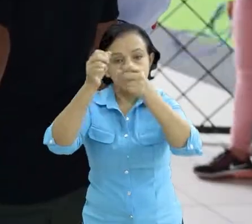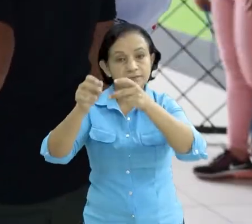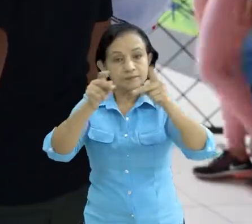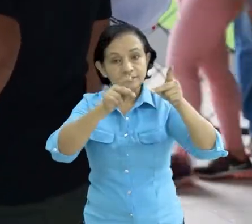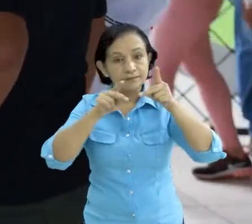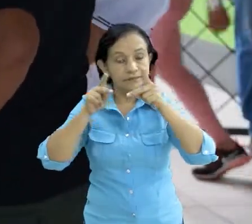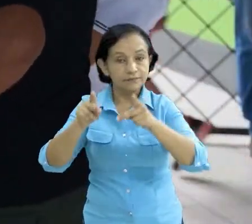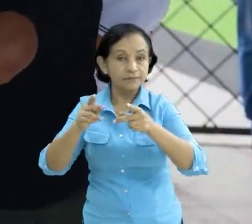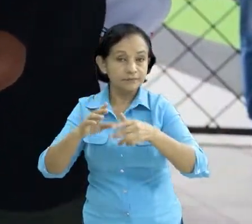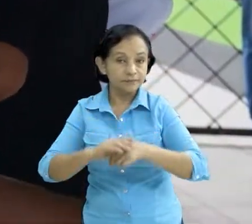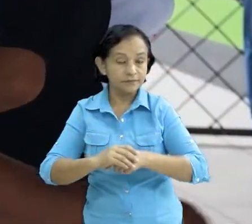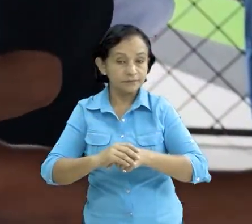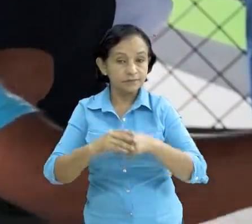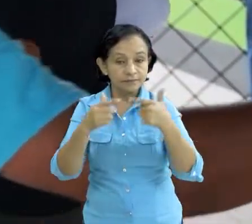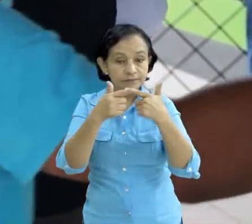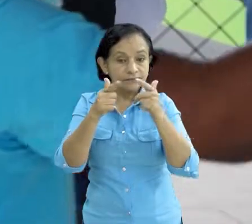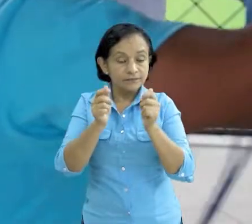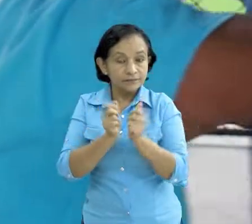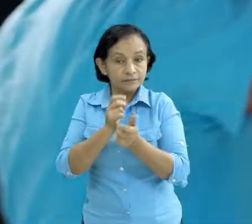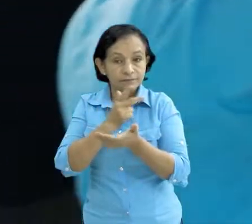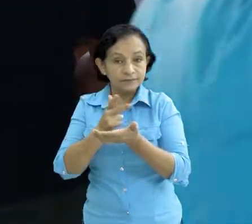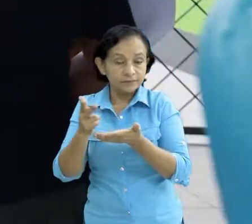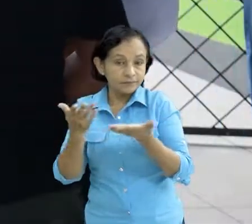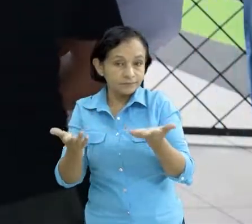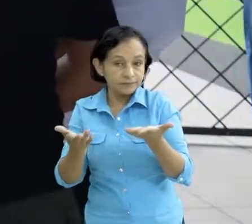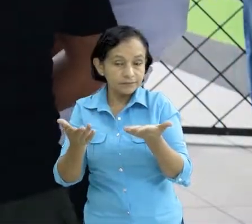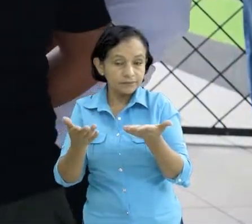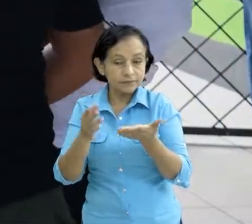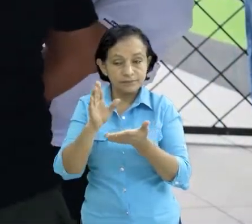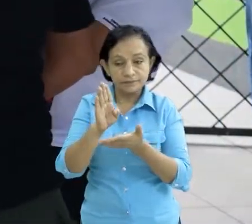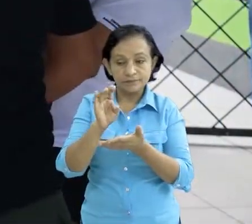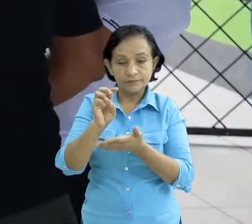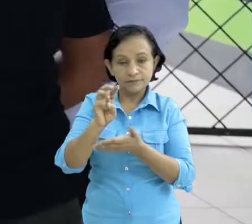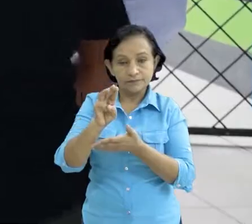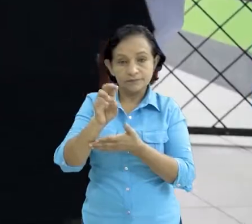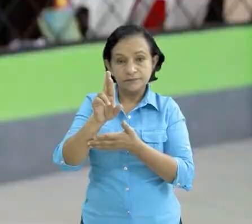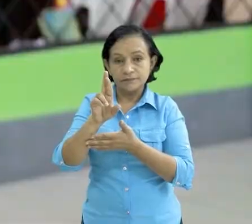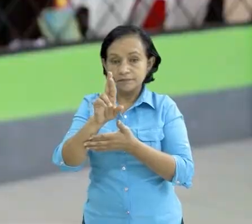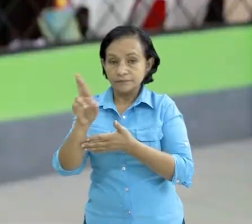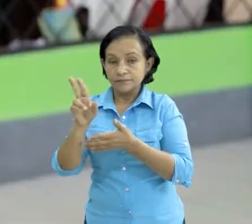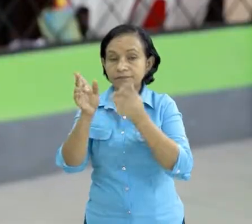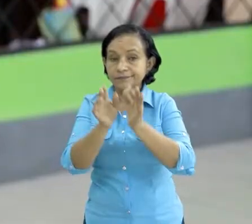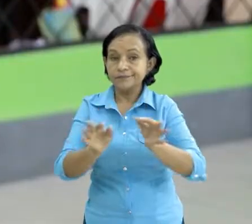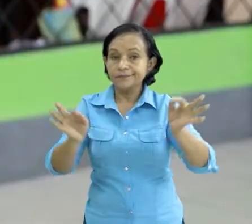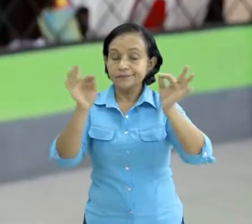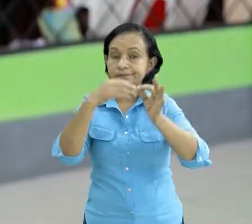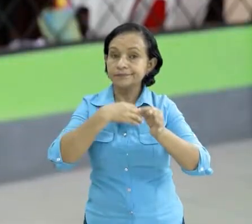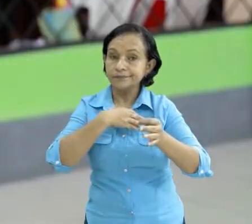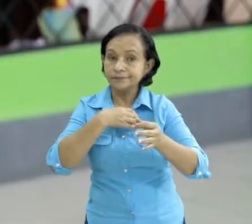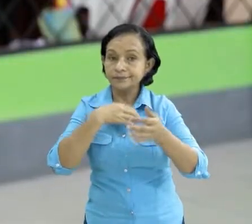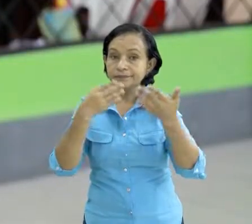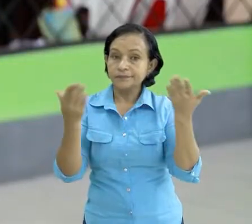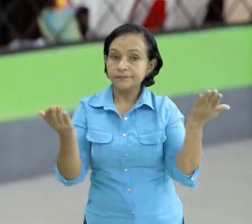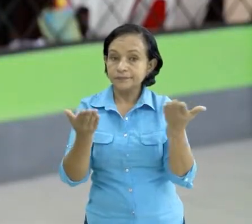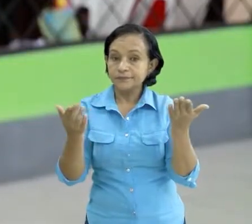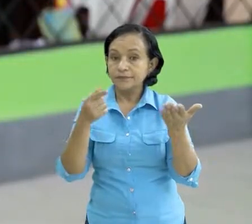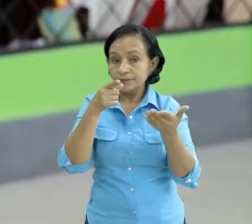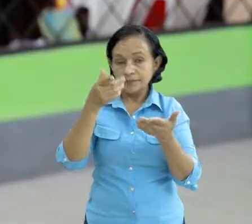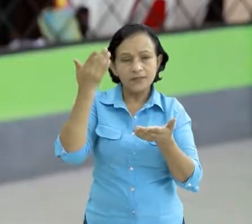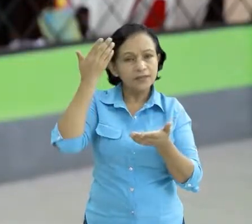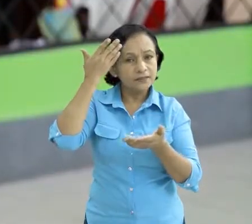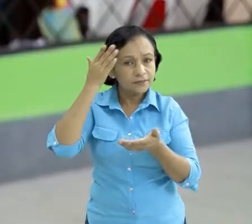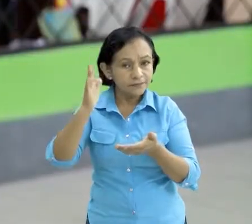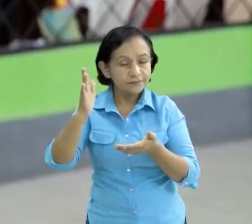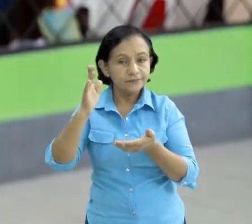nosotros somos la brigada de Chichigalpa alcalde de Chichigalpa a Brimur es muy importante porque como usted sabe